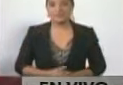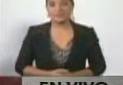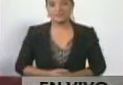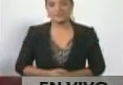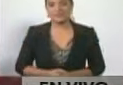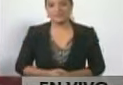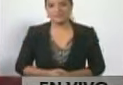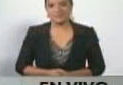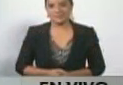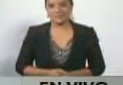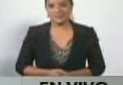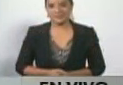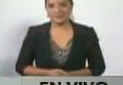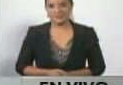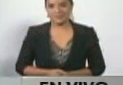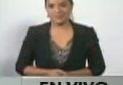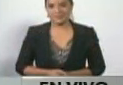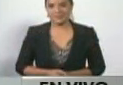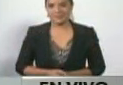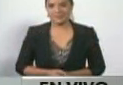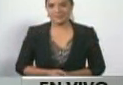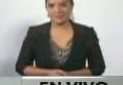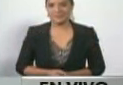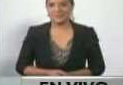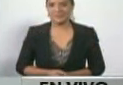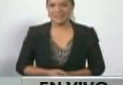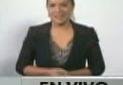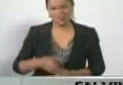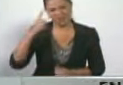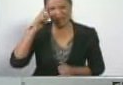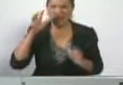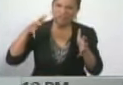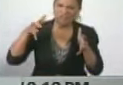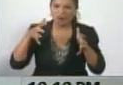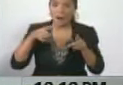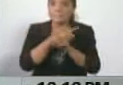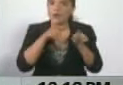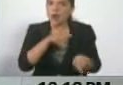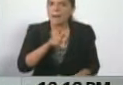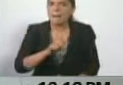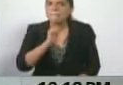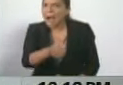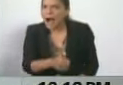¿Ah? Sruet el malo, porque Sruet es buena gente, ¿vale? Y el burrito.